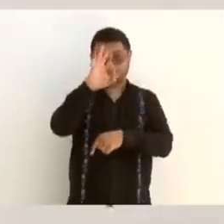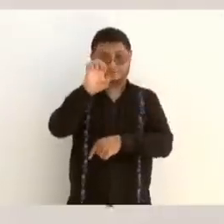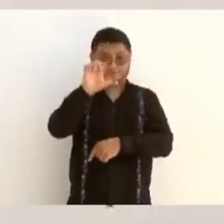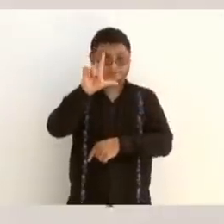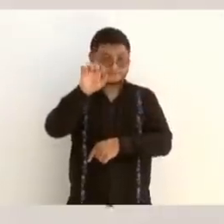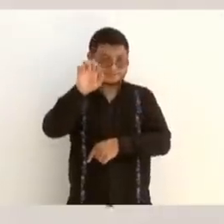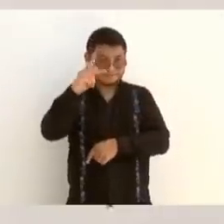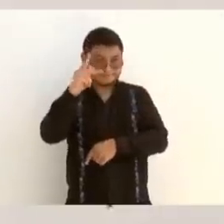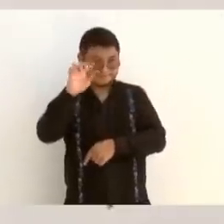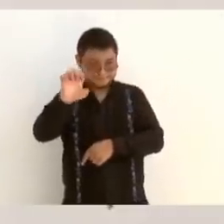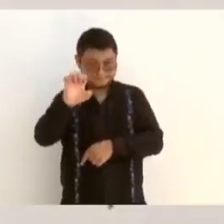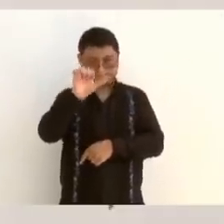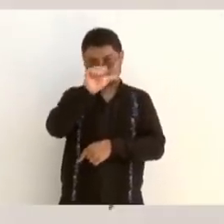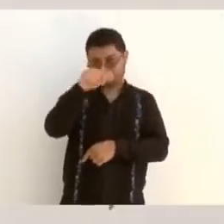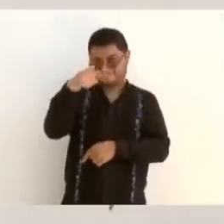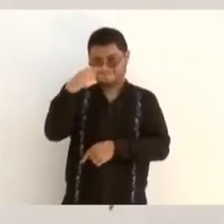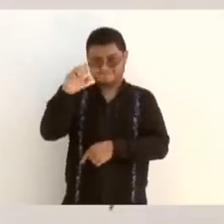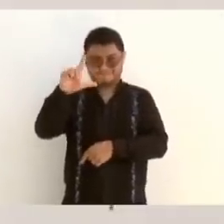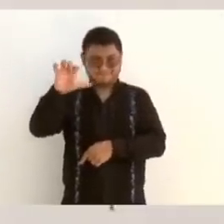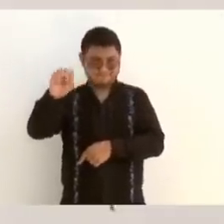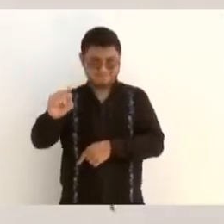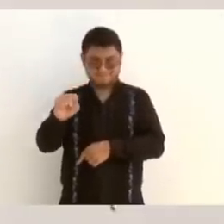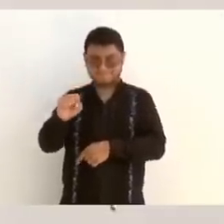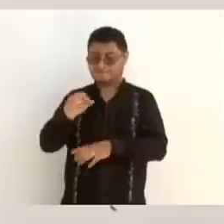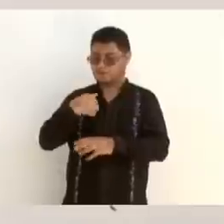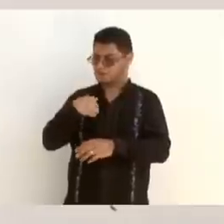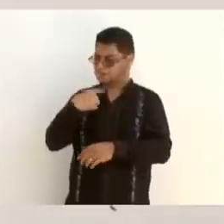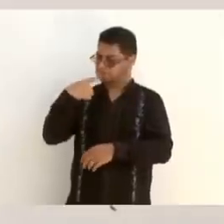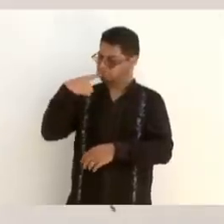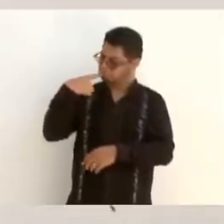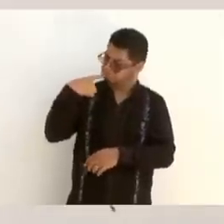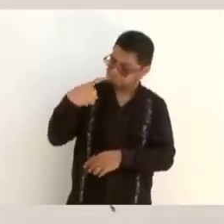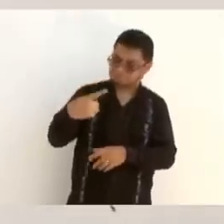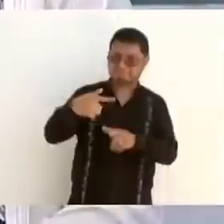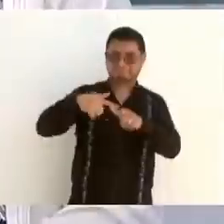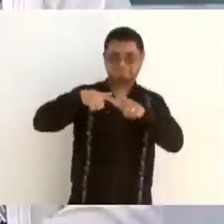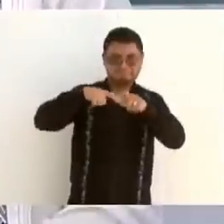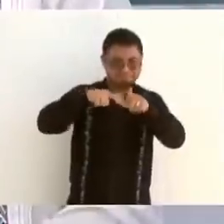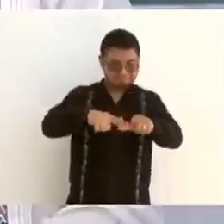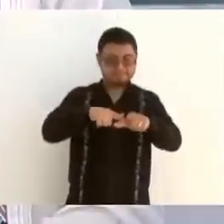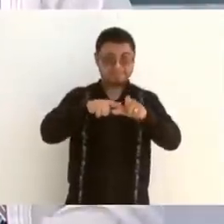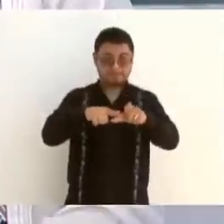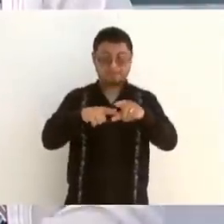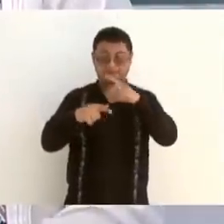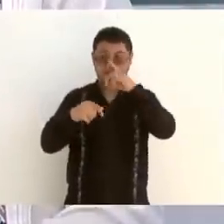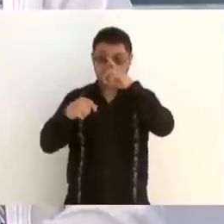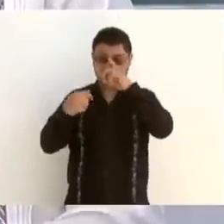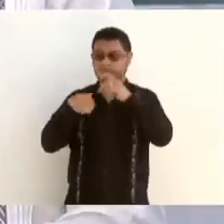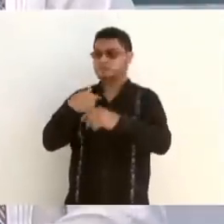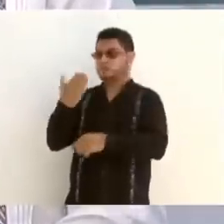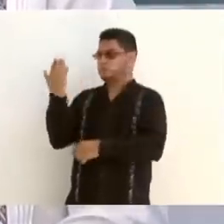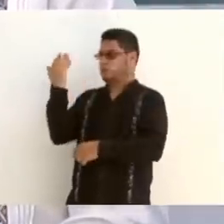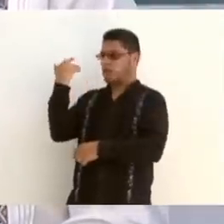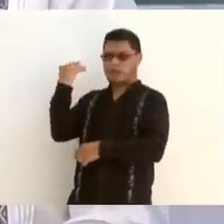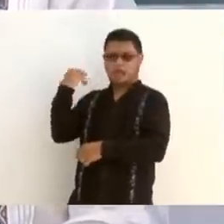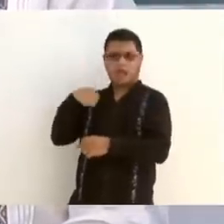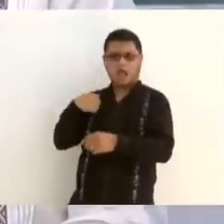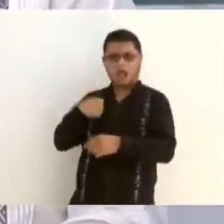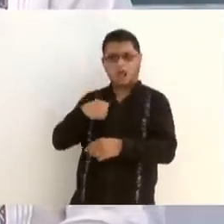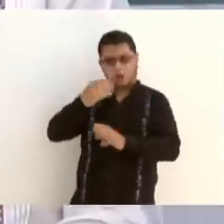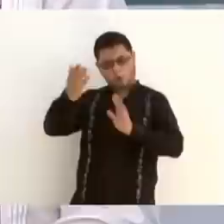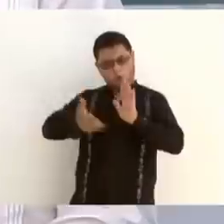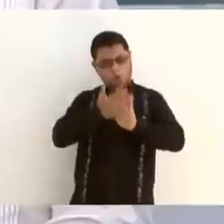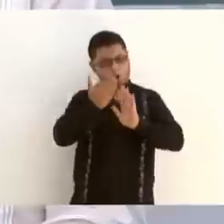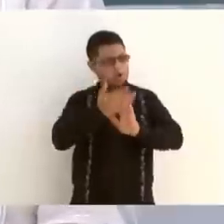mencionarlo. Si hubiésemos continuado con la construcción del aeropuerto de